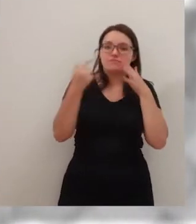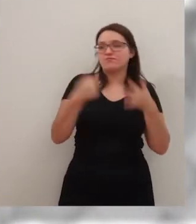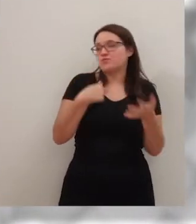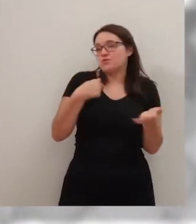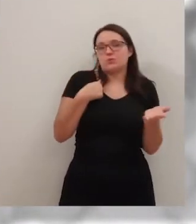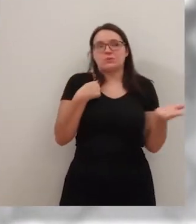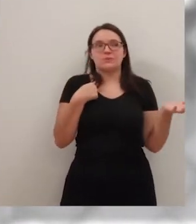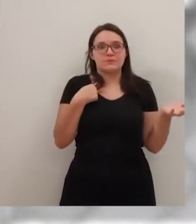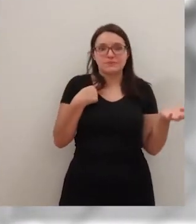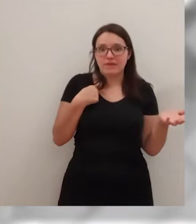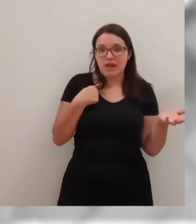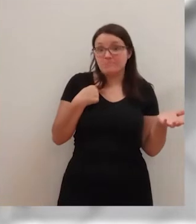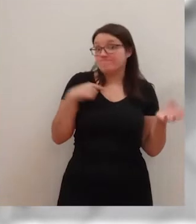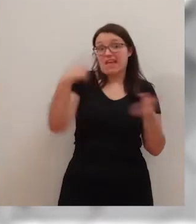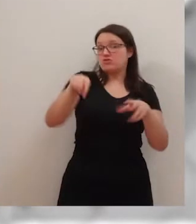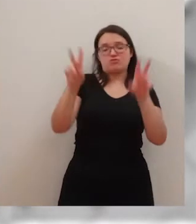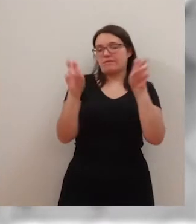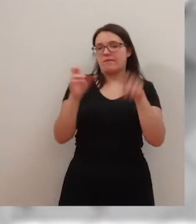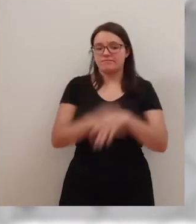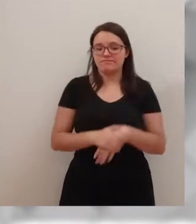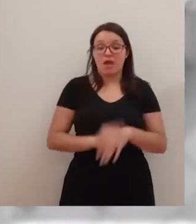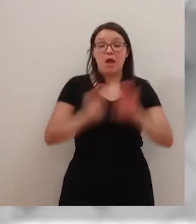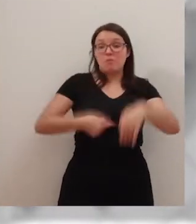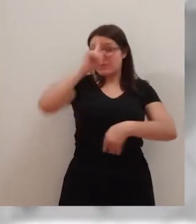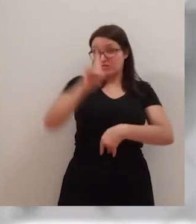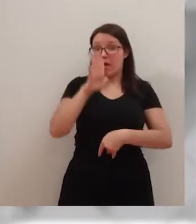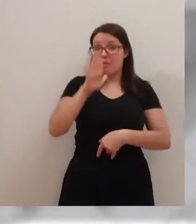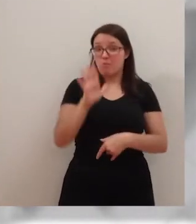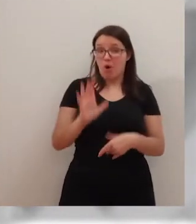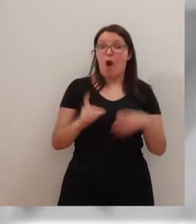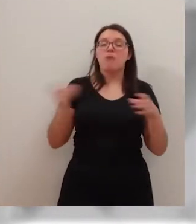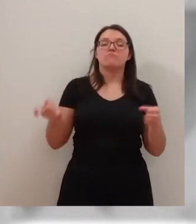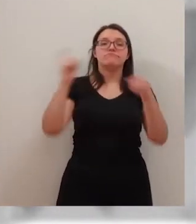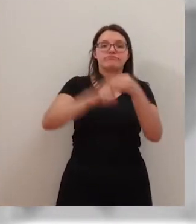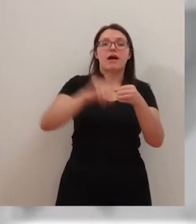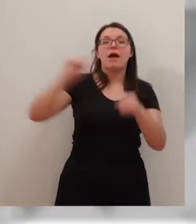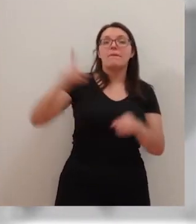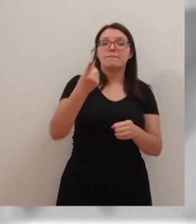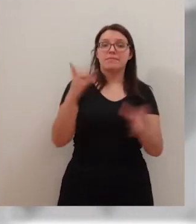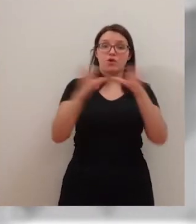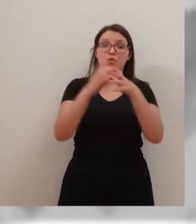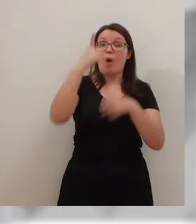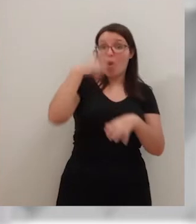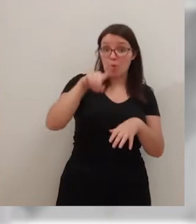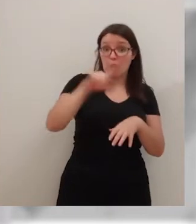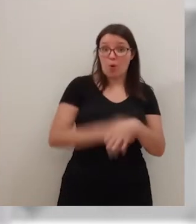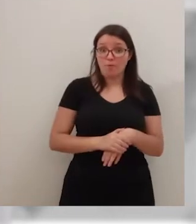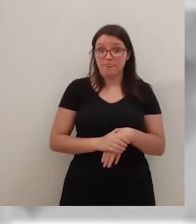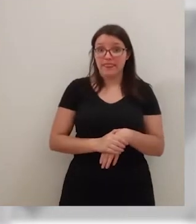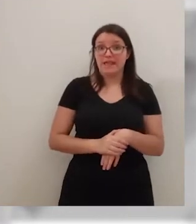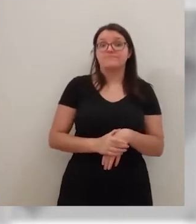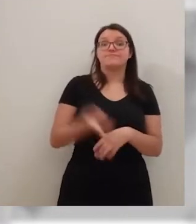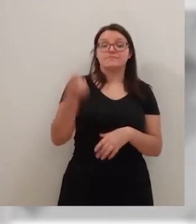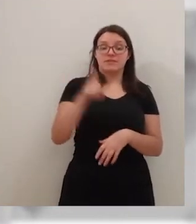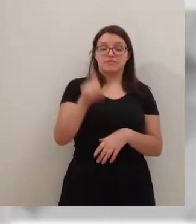están con el tema. No volverá porque se ha unido a la disciplina del primer equipo del Luco. Sin Elacen y también sin